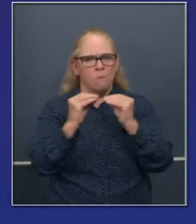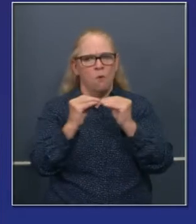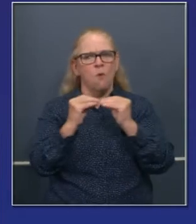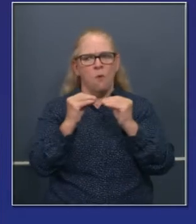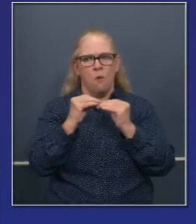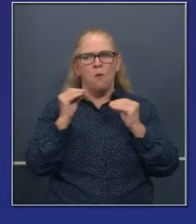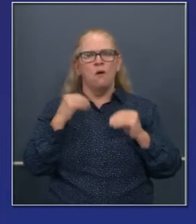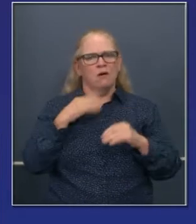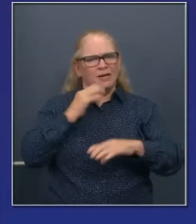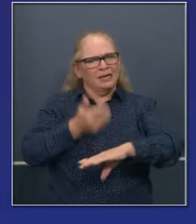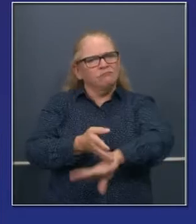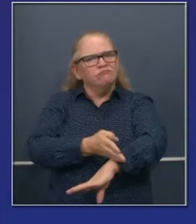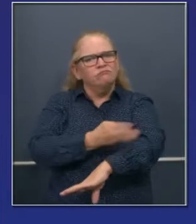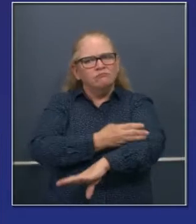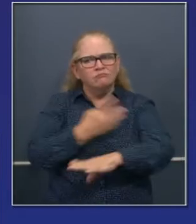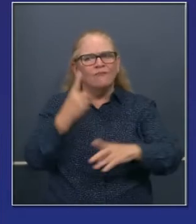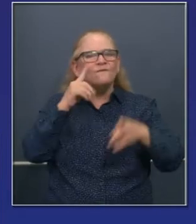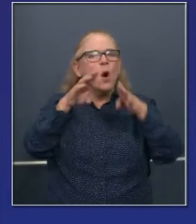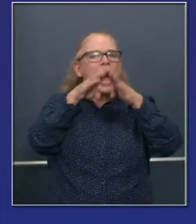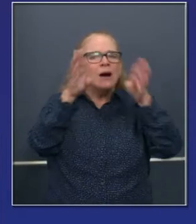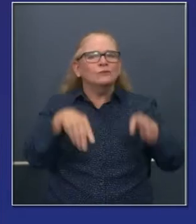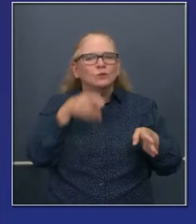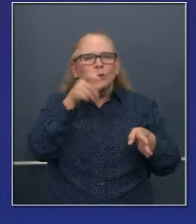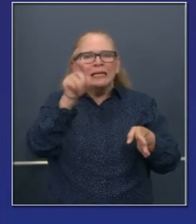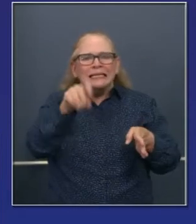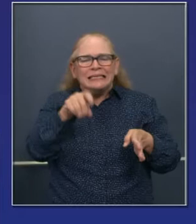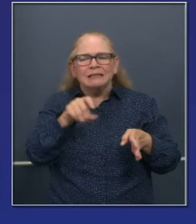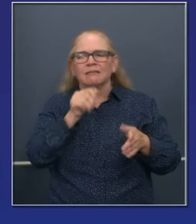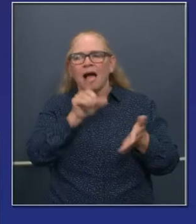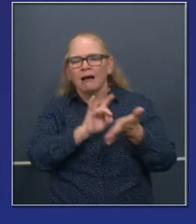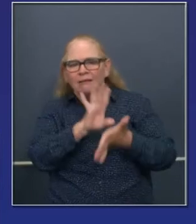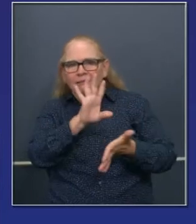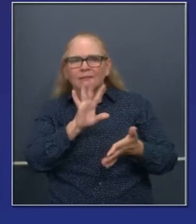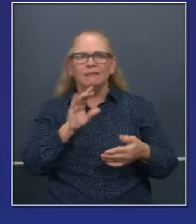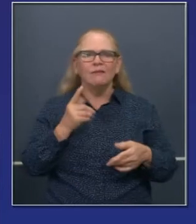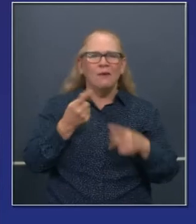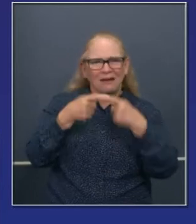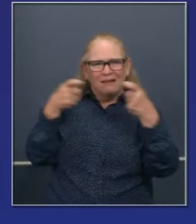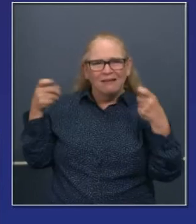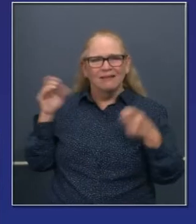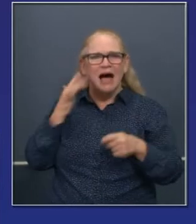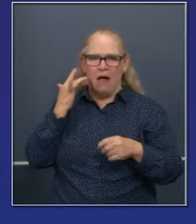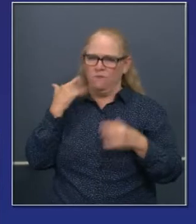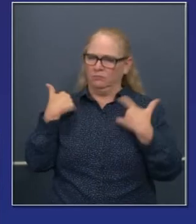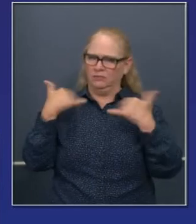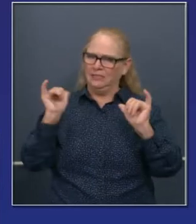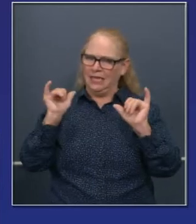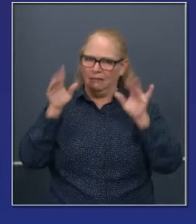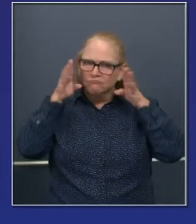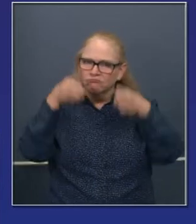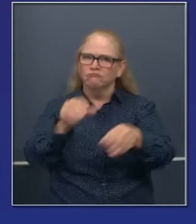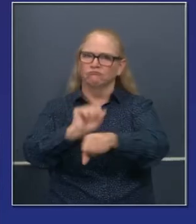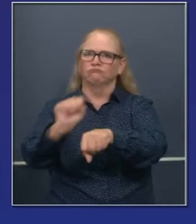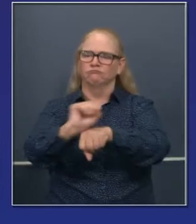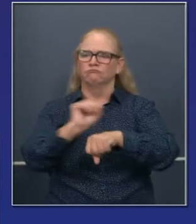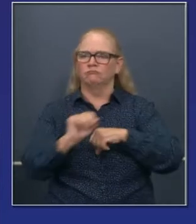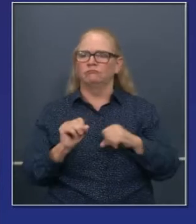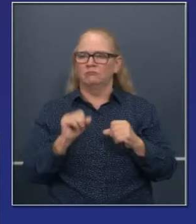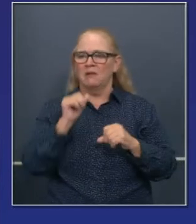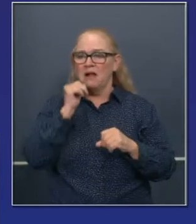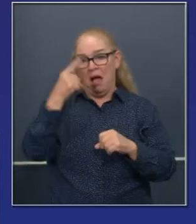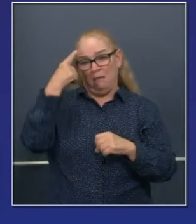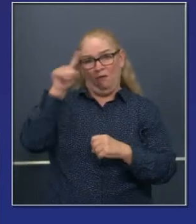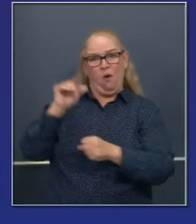producción de viviendas aquí en California. Eso es el fundamento de nuestra capacidad económica, no solamente la habilidad de recuperarnos de nuestra